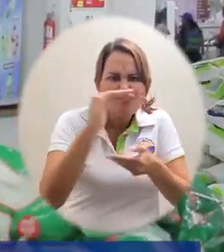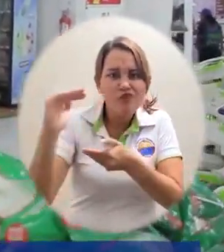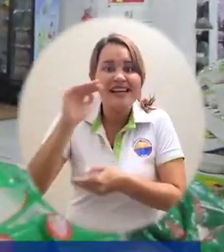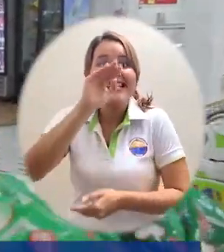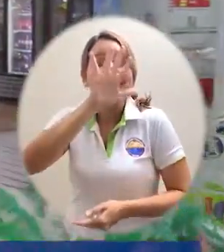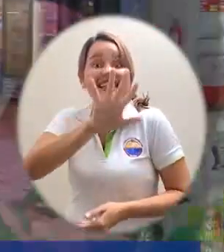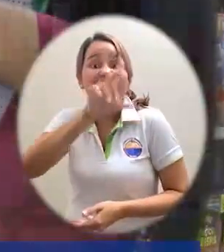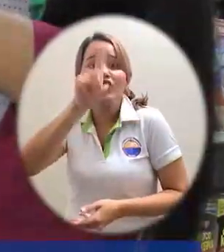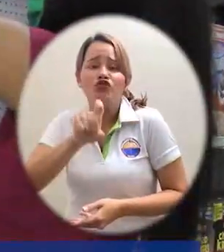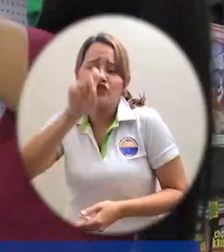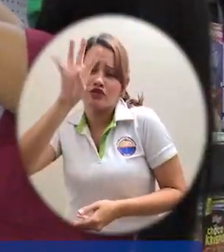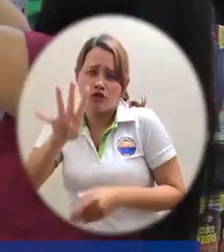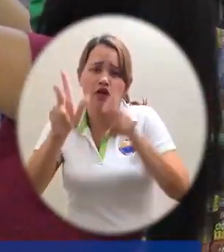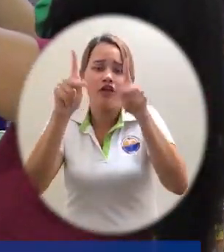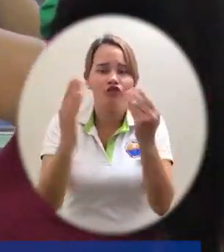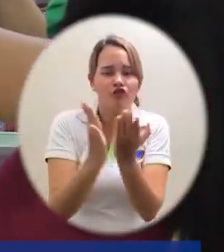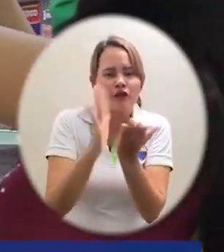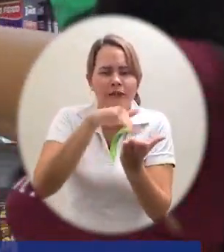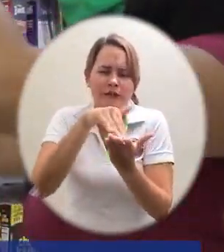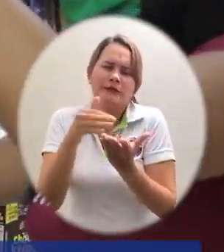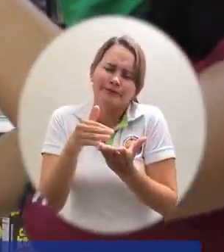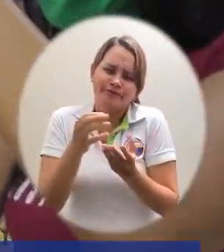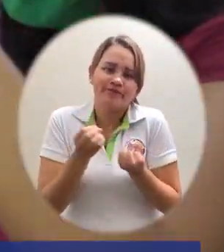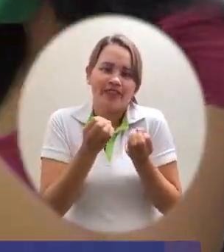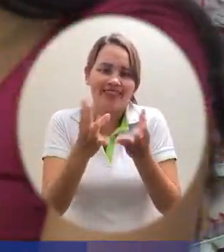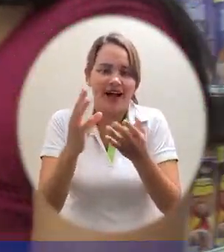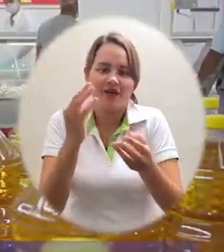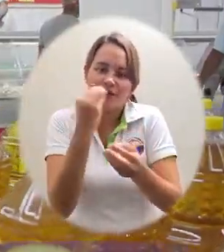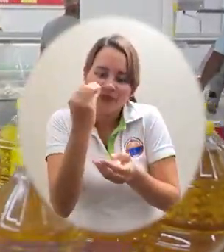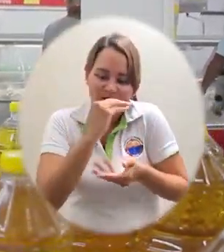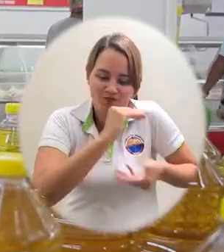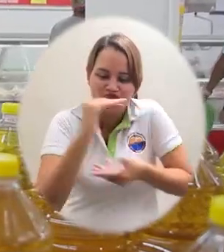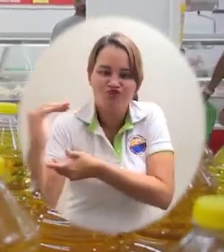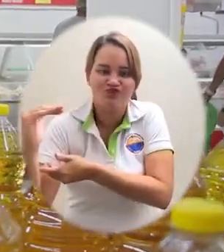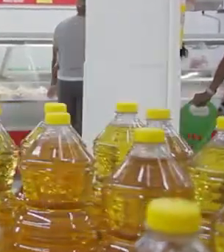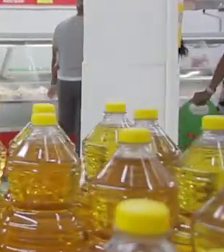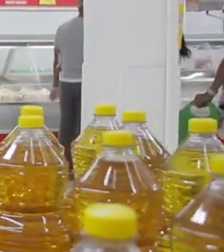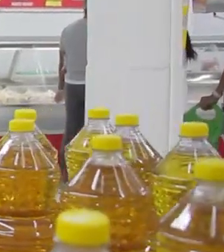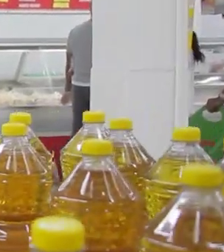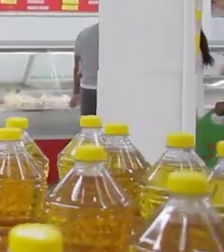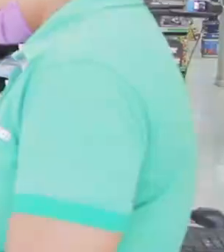Unimagdalena entrega 564 mercados a estudiantes vulnerables.